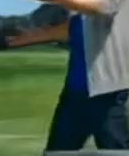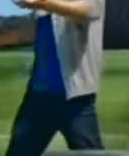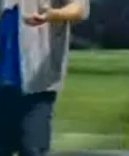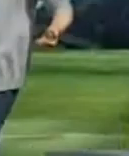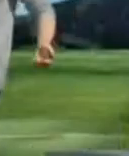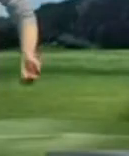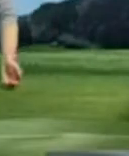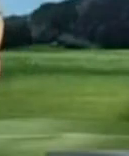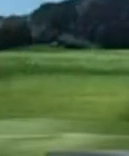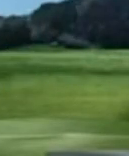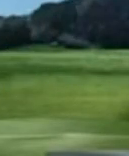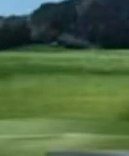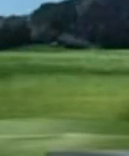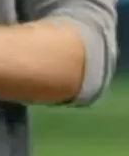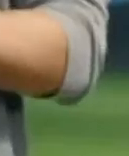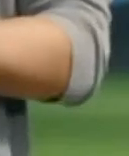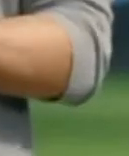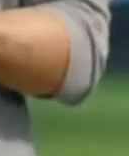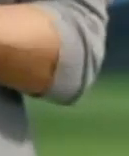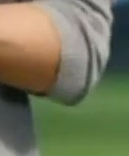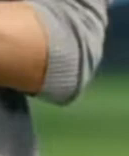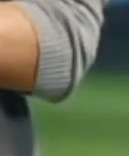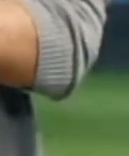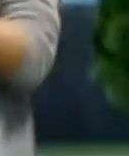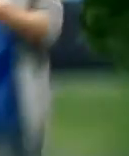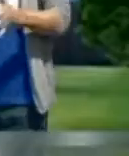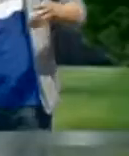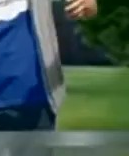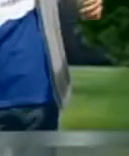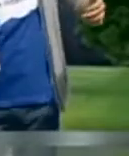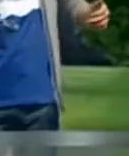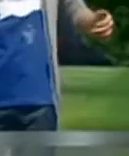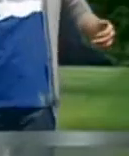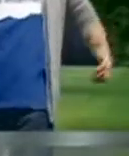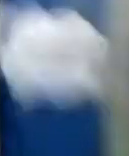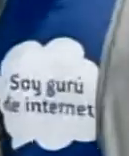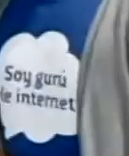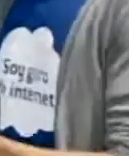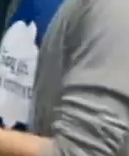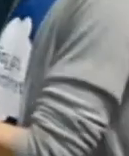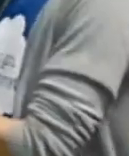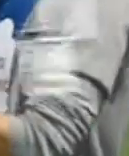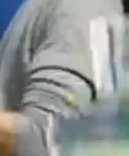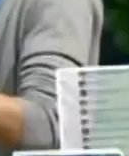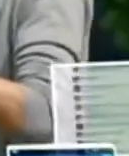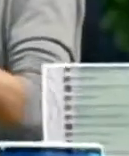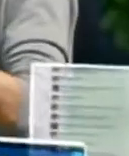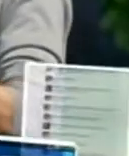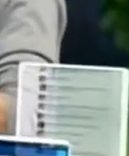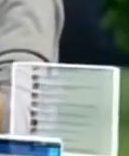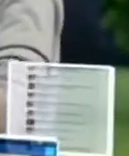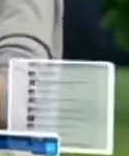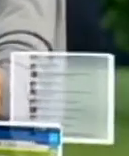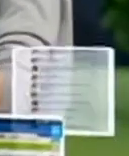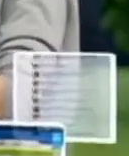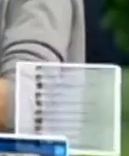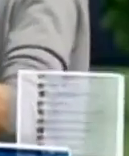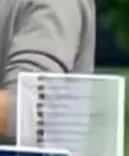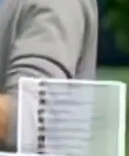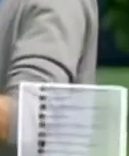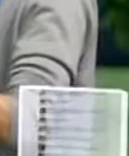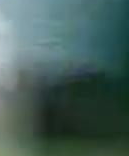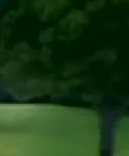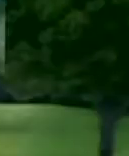Bueno, lo de la linternita está bien, pero ¿no quisieras divertirte con más cosas? Cuando te pasas a un smartphone, puedes